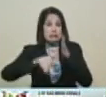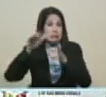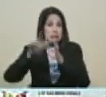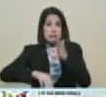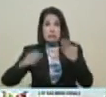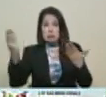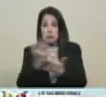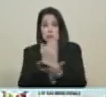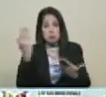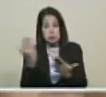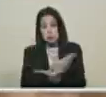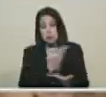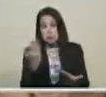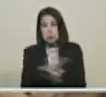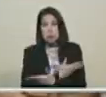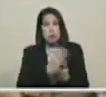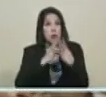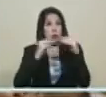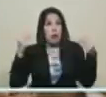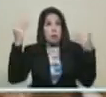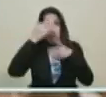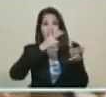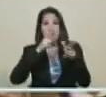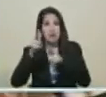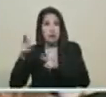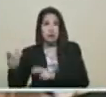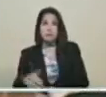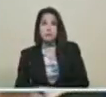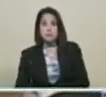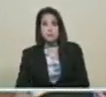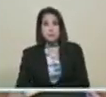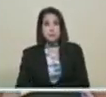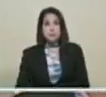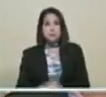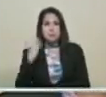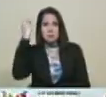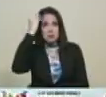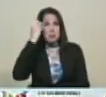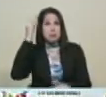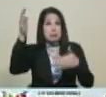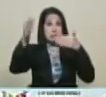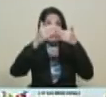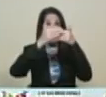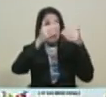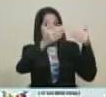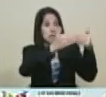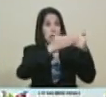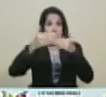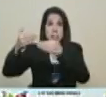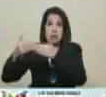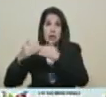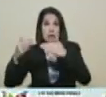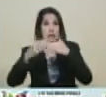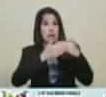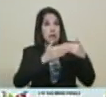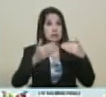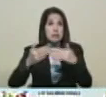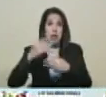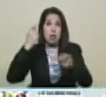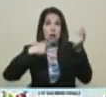las mafias. Yo inclusive he pensado en cerrar toda vía de comunicación,